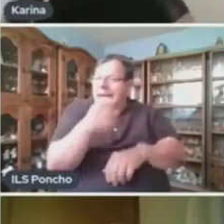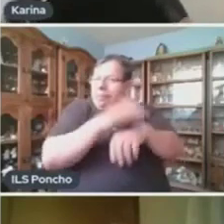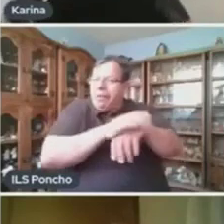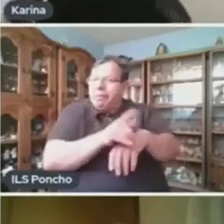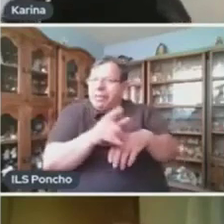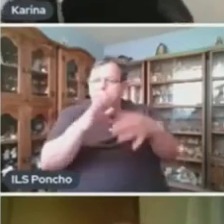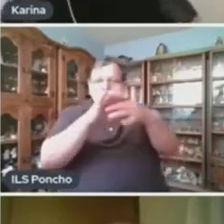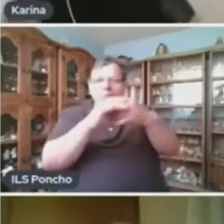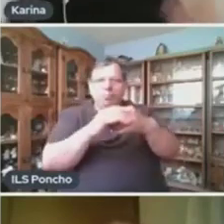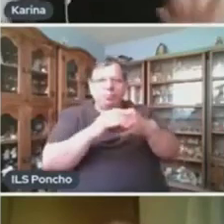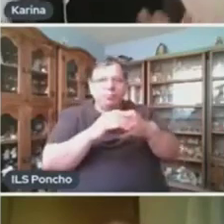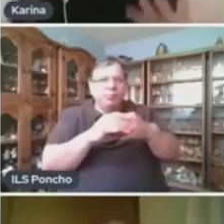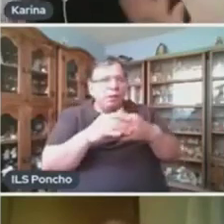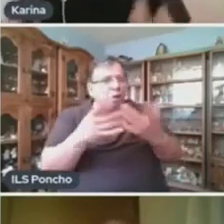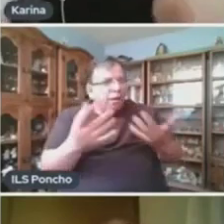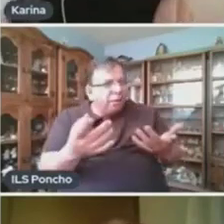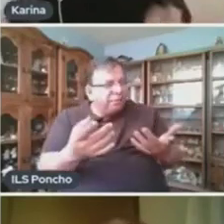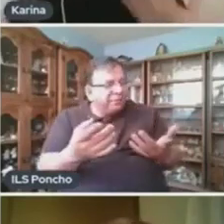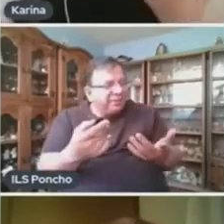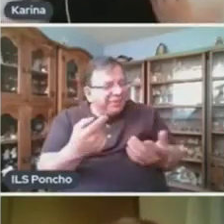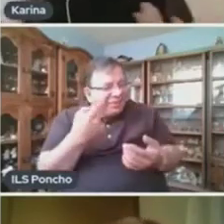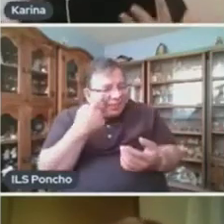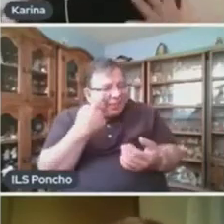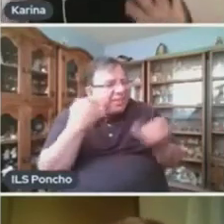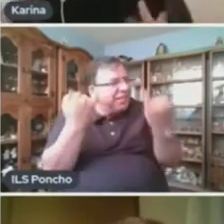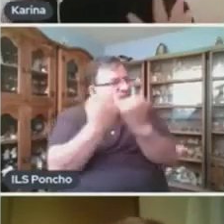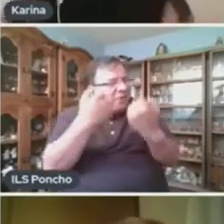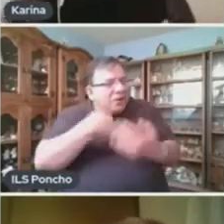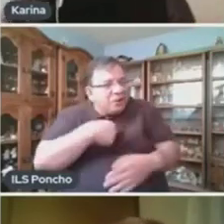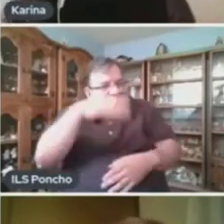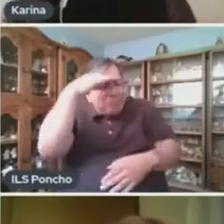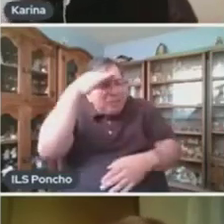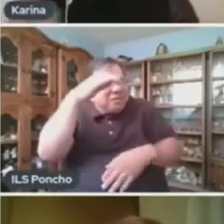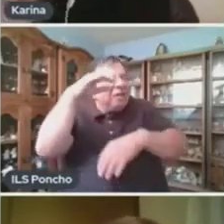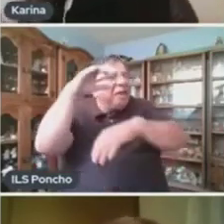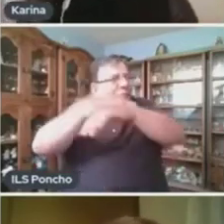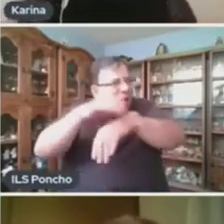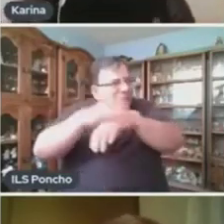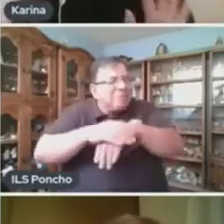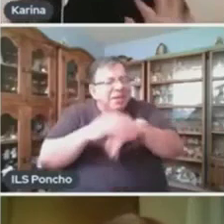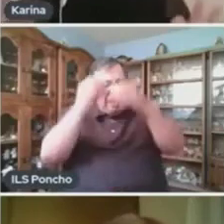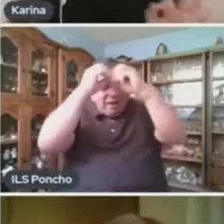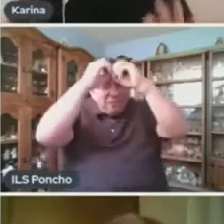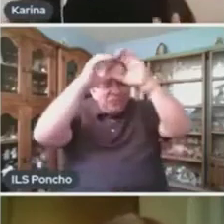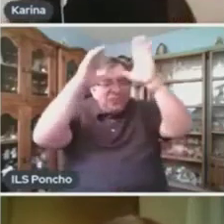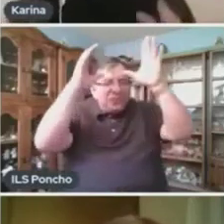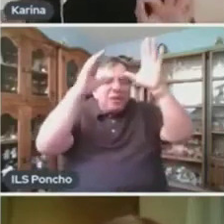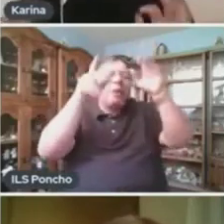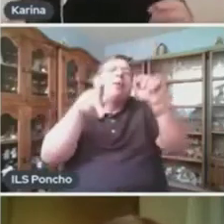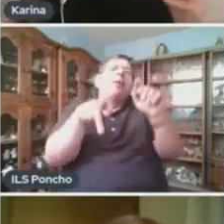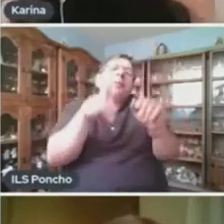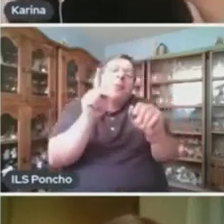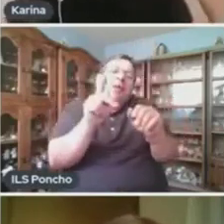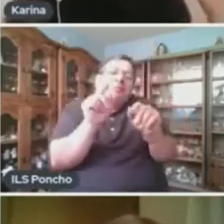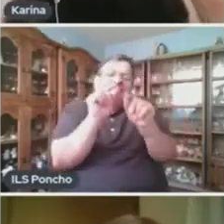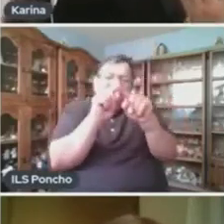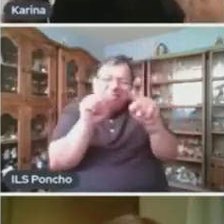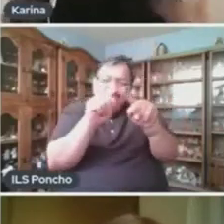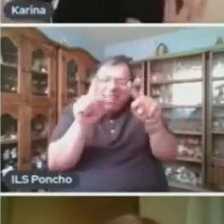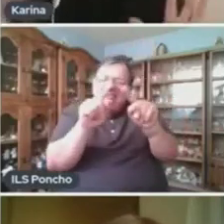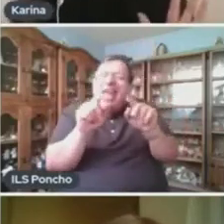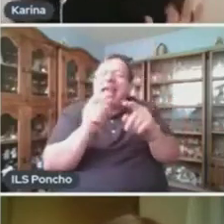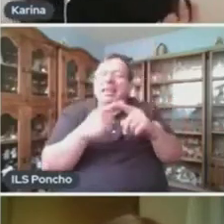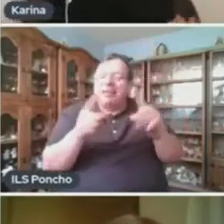¿En serio, Víctor? Qué curioso. Yo también pensé que se refería a mi mejor amiga. Sin embargo, hay pequeños detalles que pueden hacer la